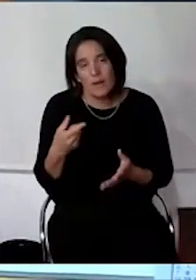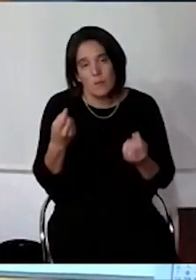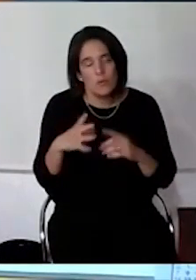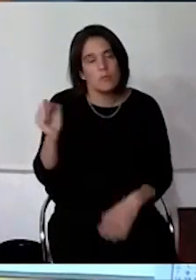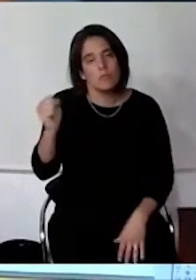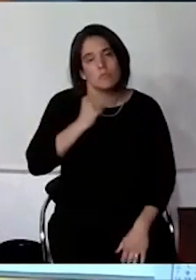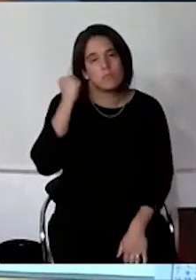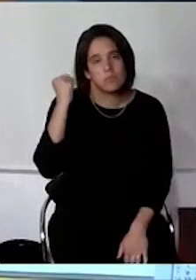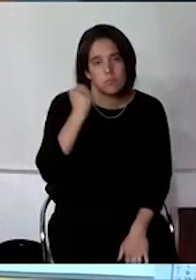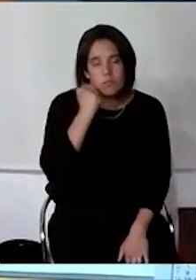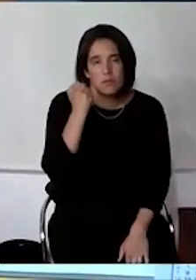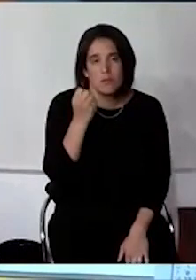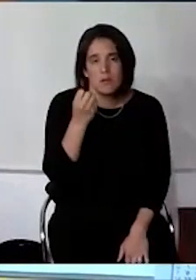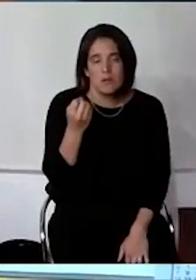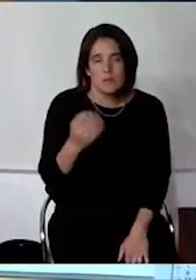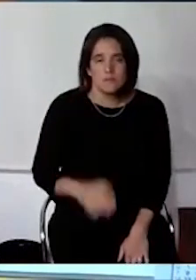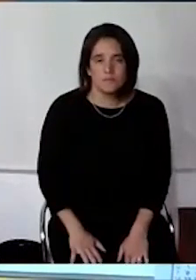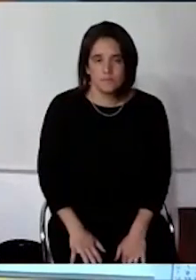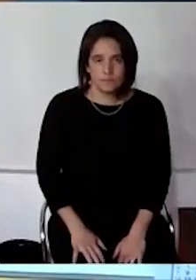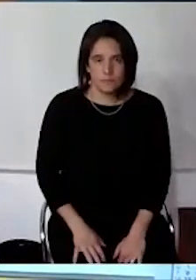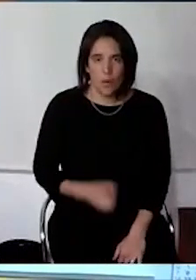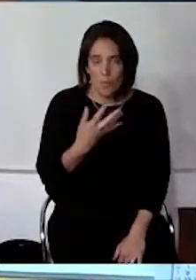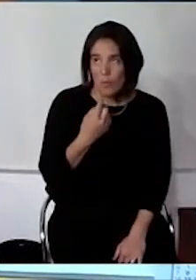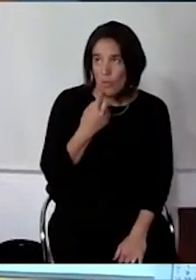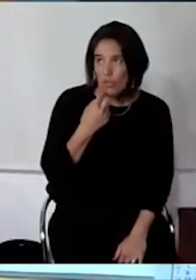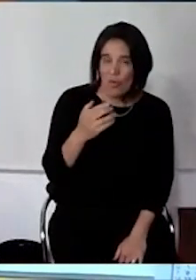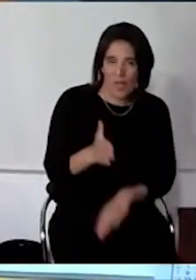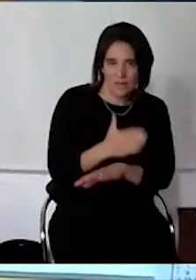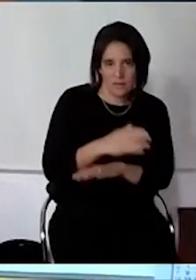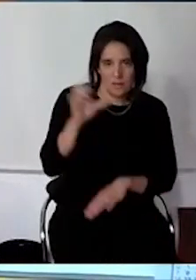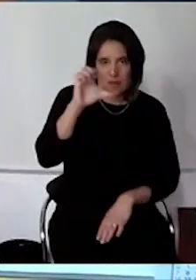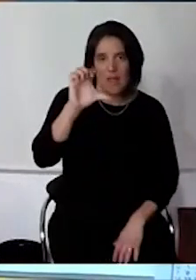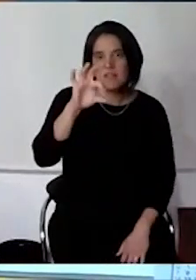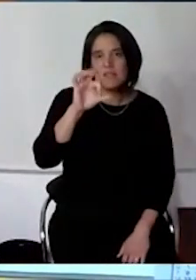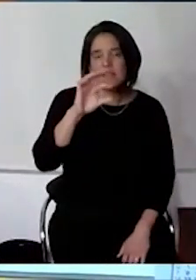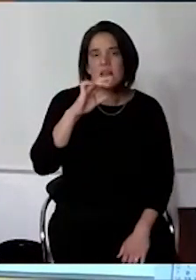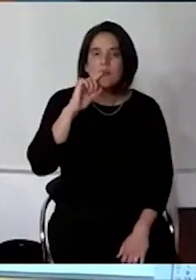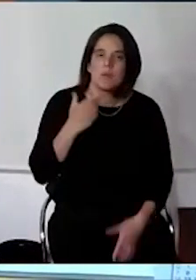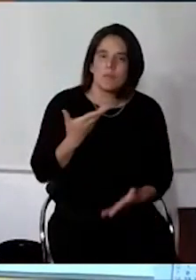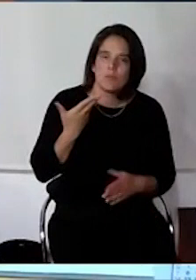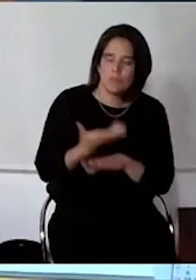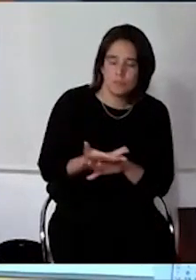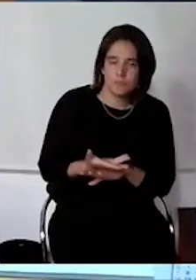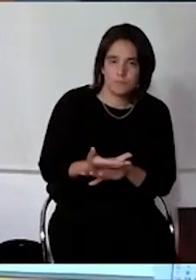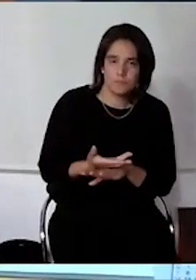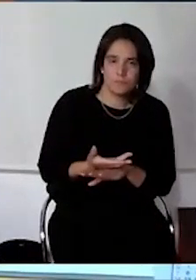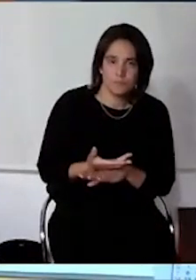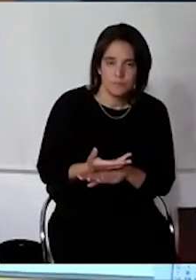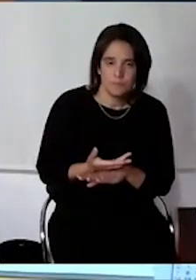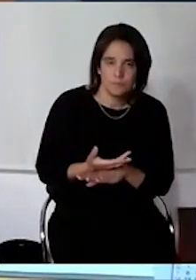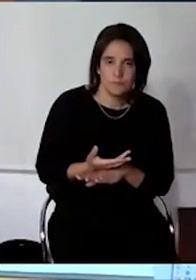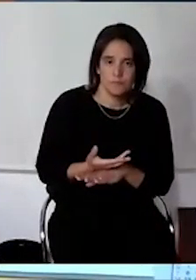importante, como habló la Edila Estela, que también acompañaría su pedido y